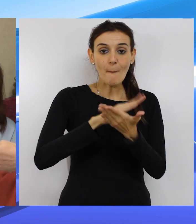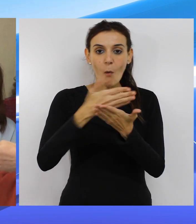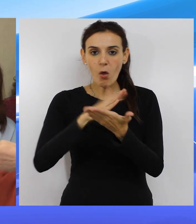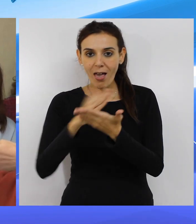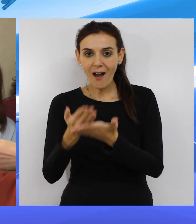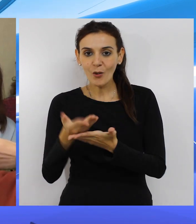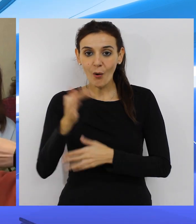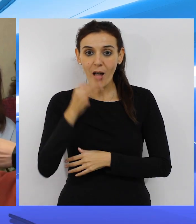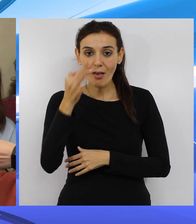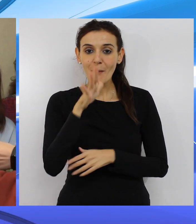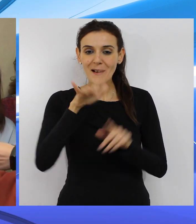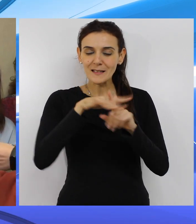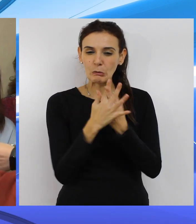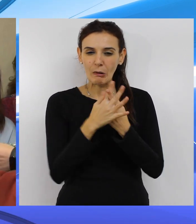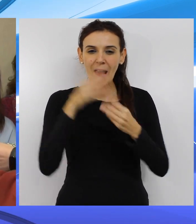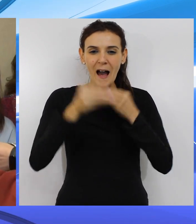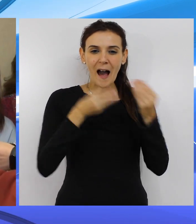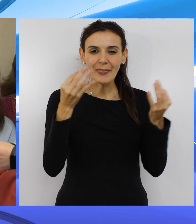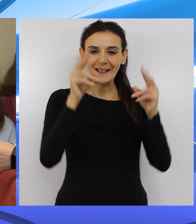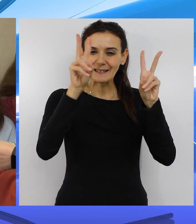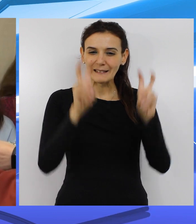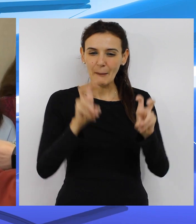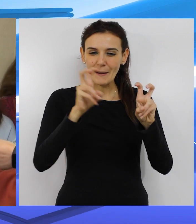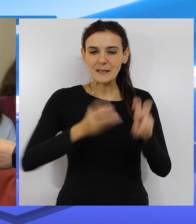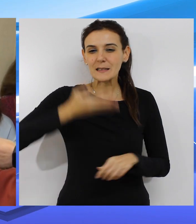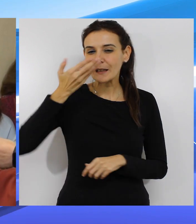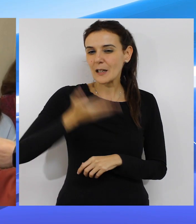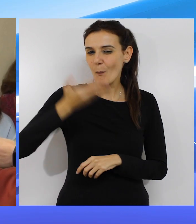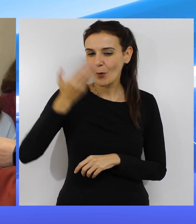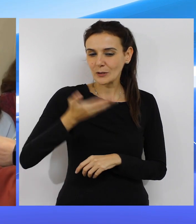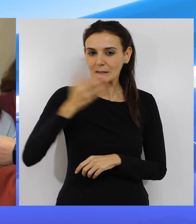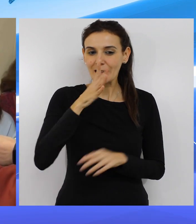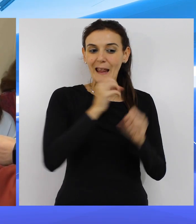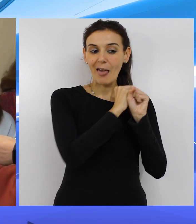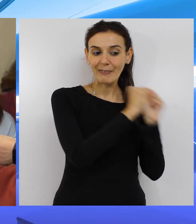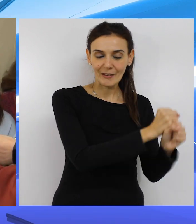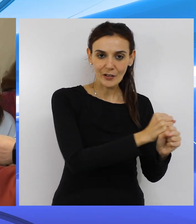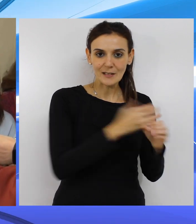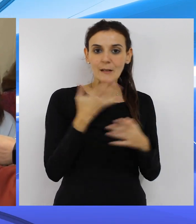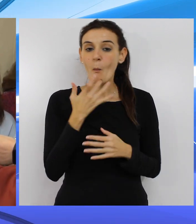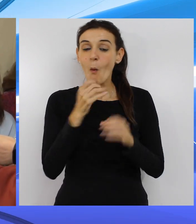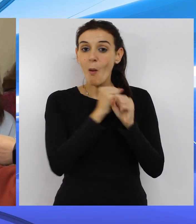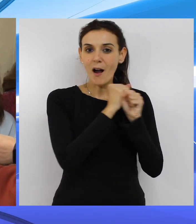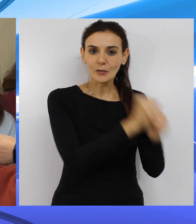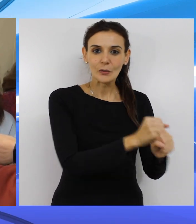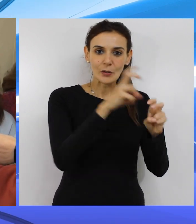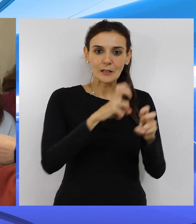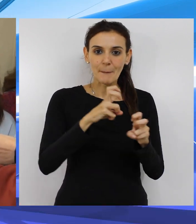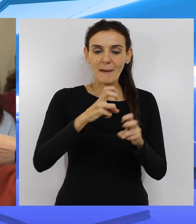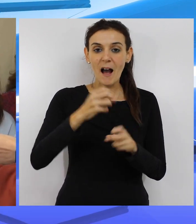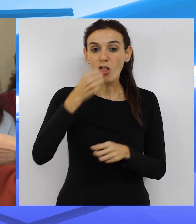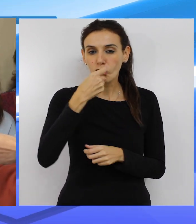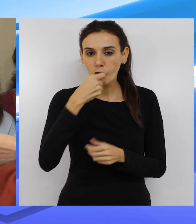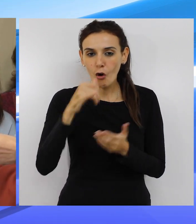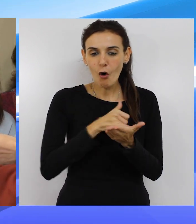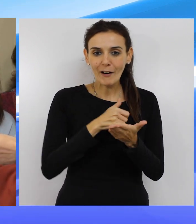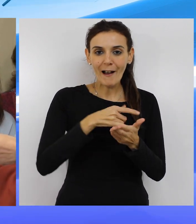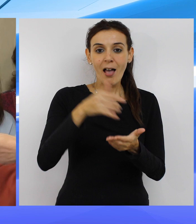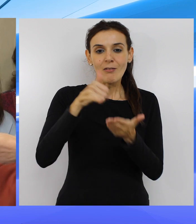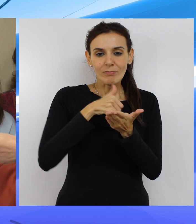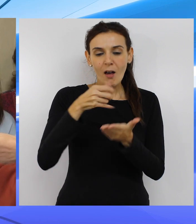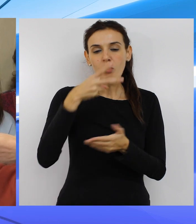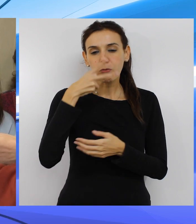moderador y se va a tratar temas muy importantes de adicciones. Adicciones sobre consumo de drogas,